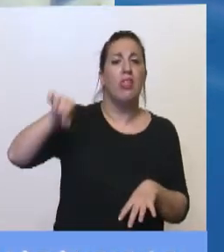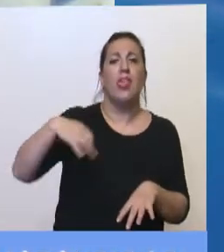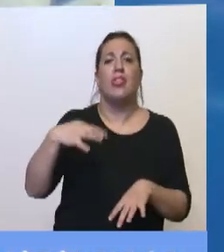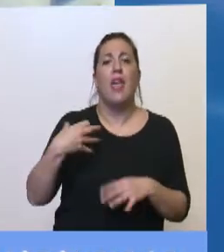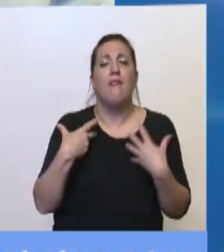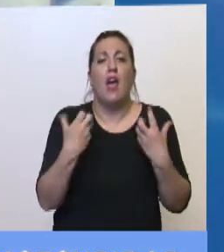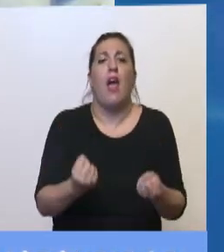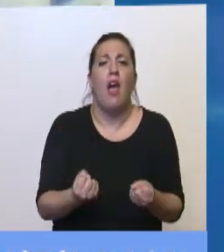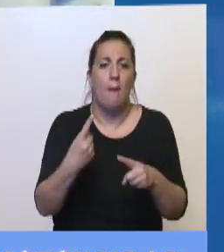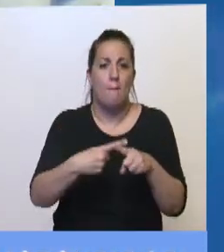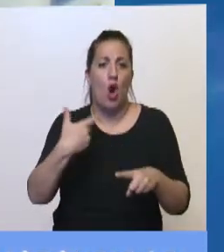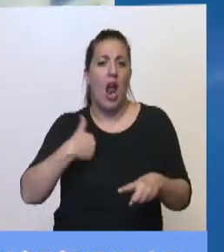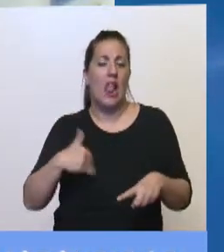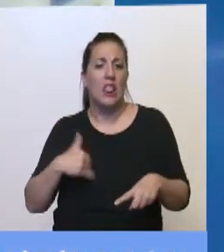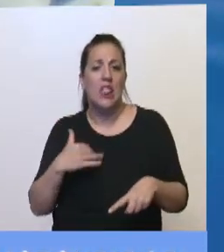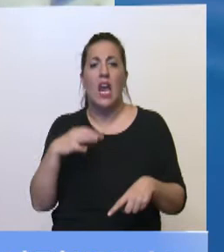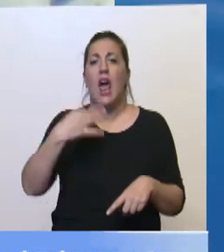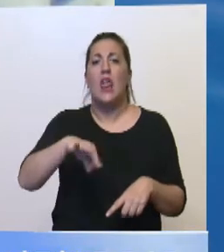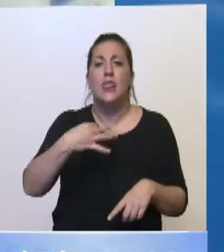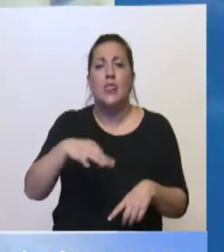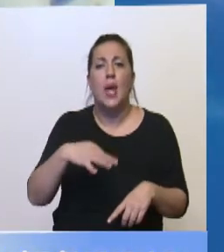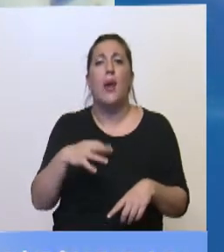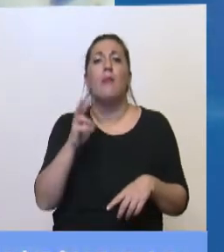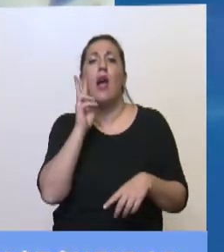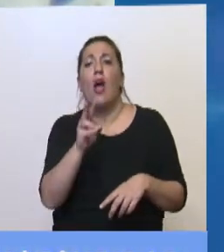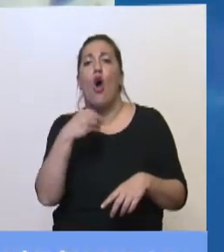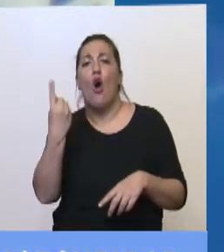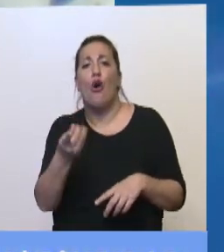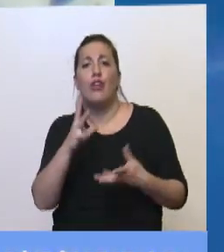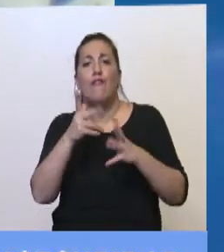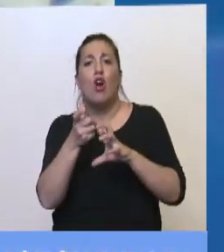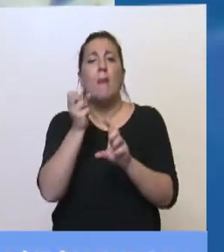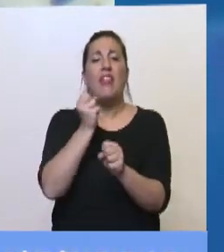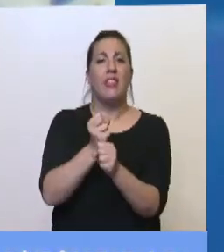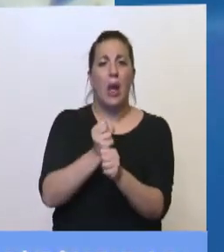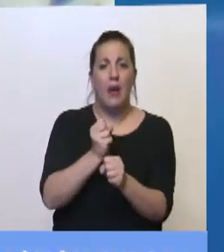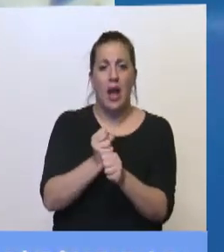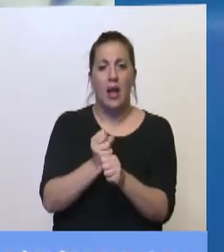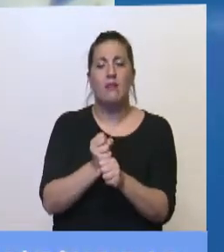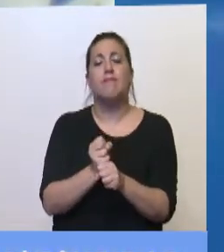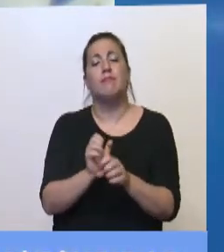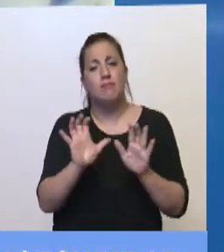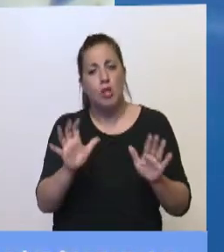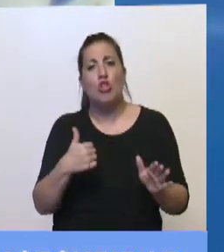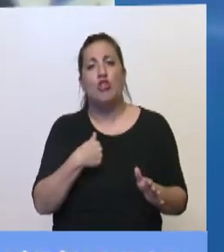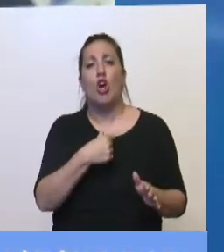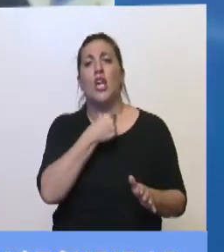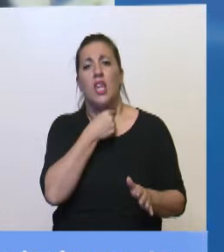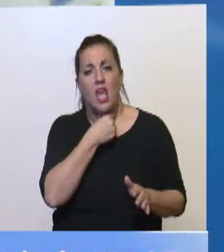camiseta argentina, que tenemos que discutir de otra forma, que hay otra forma de trabajar. Y mire, yo quiero